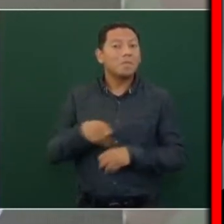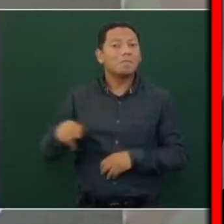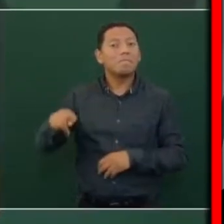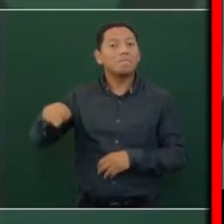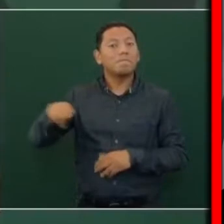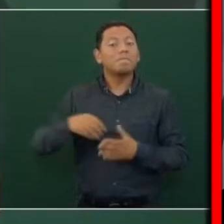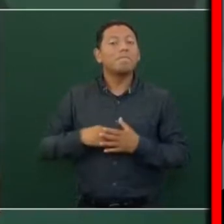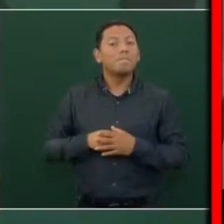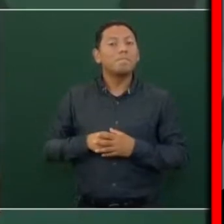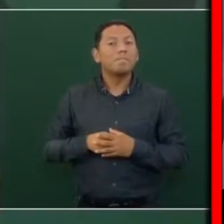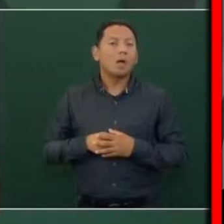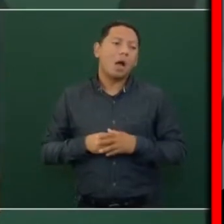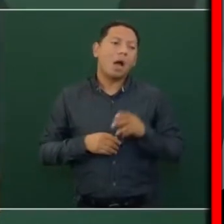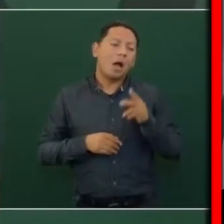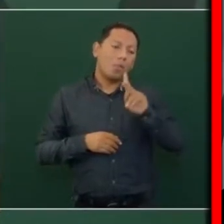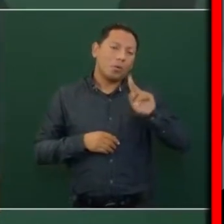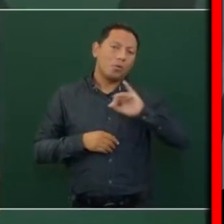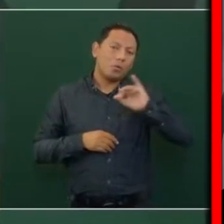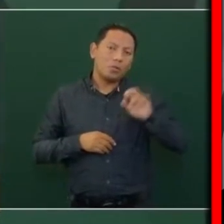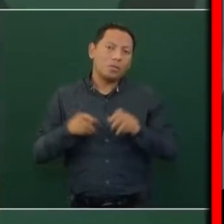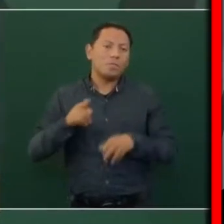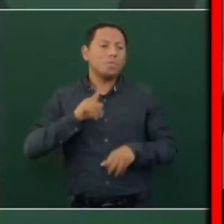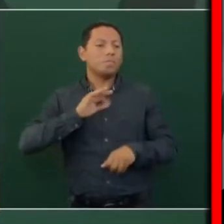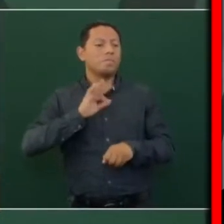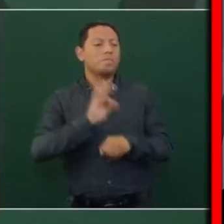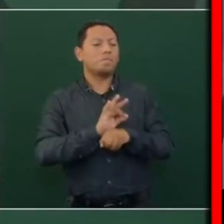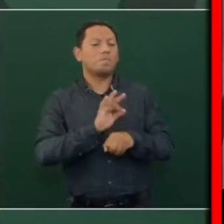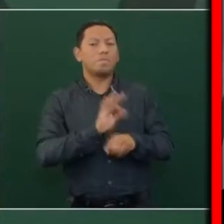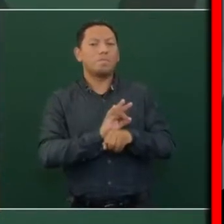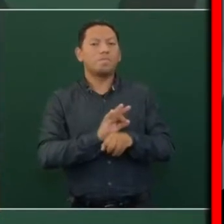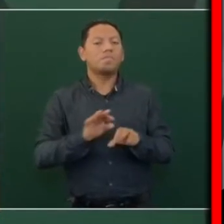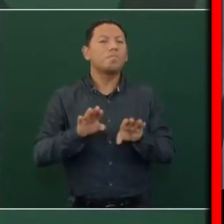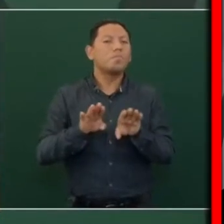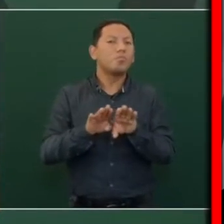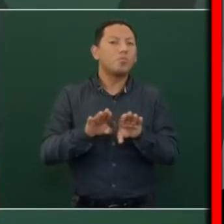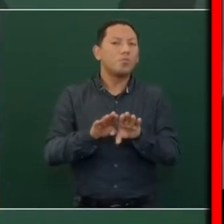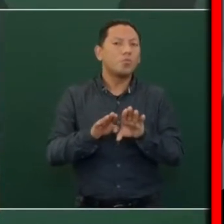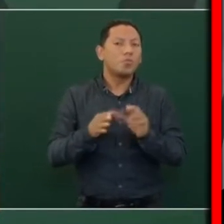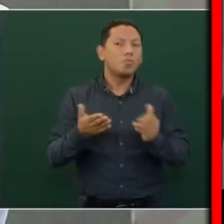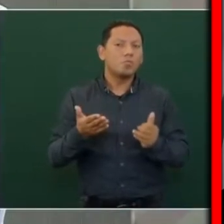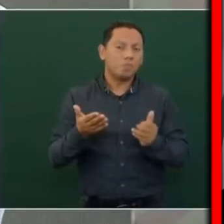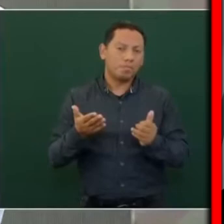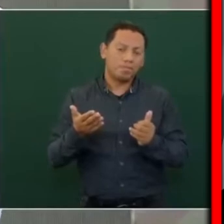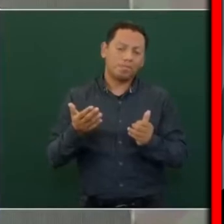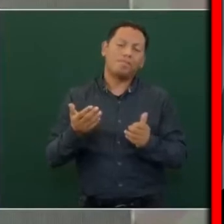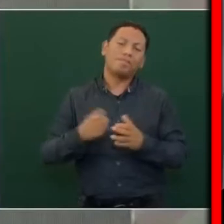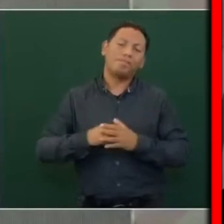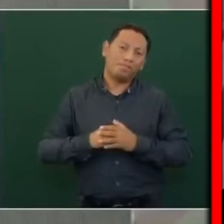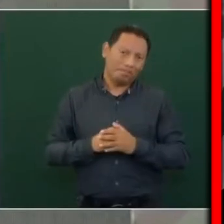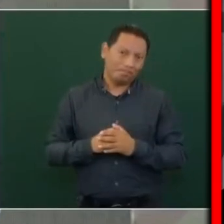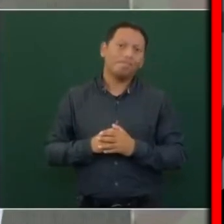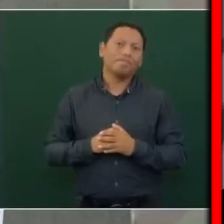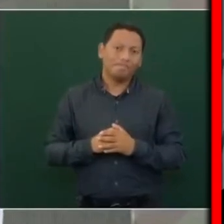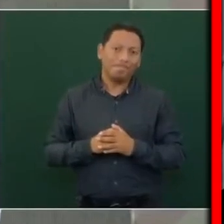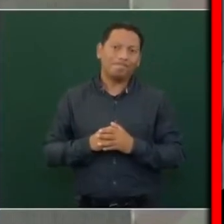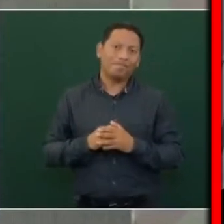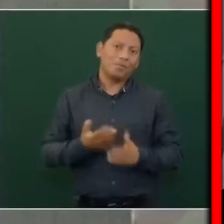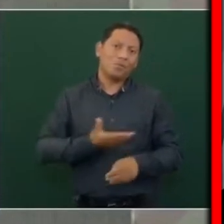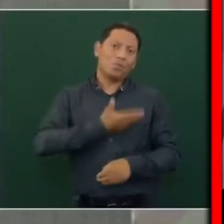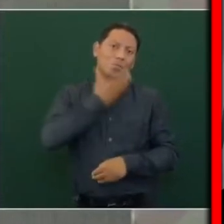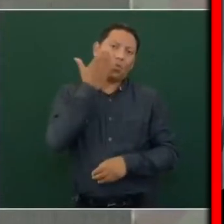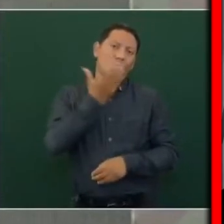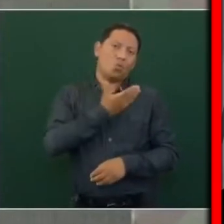Poder Judicial, convirtiéndolo en un supremo poder conservador.